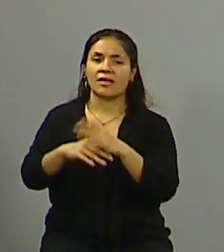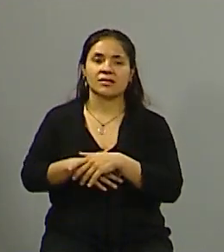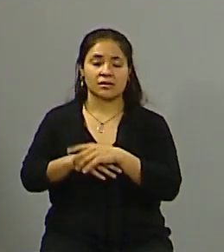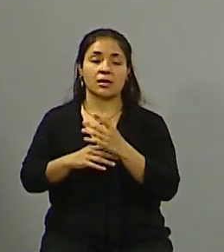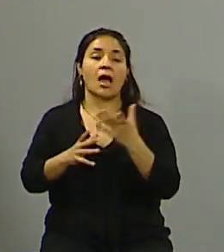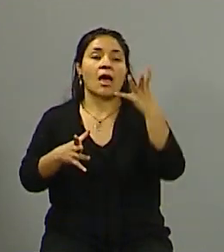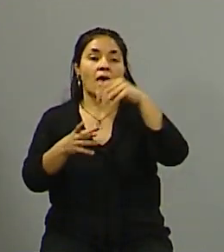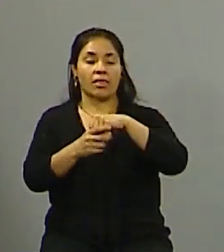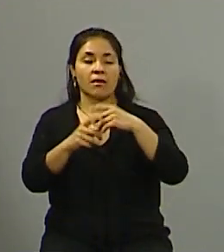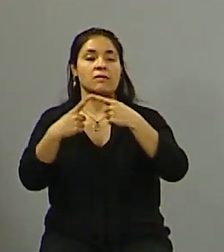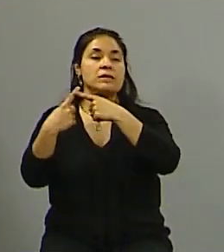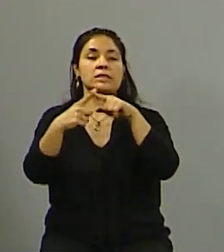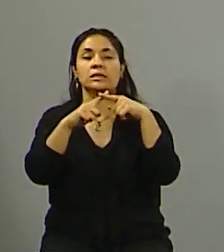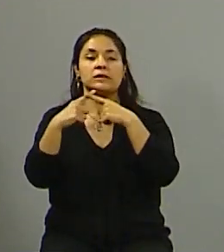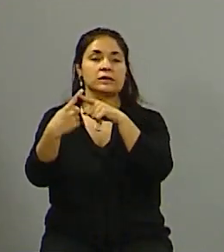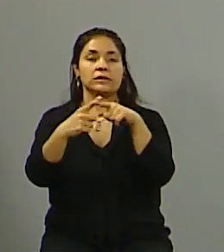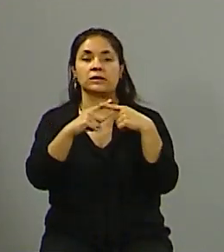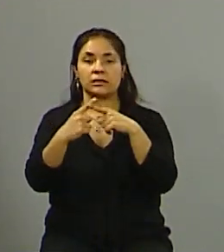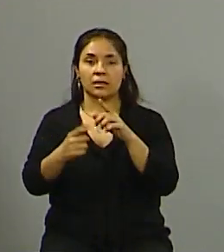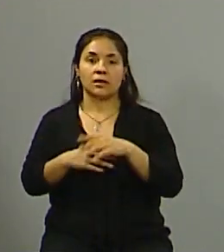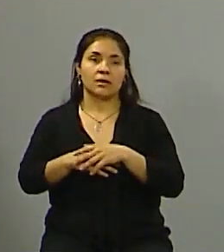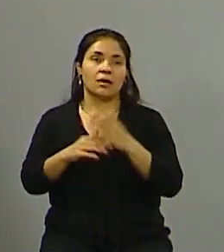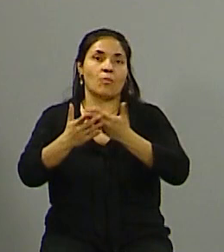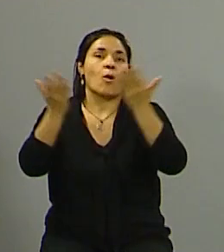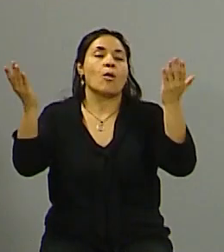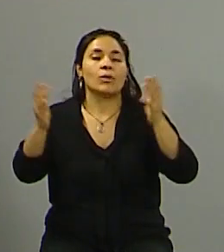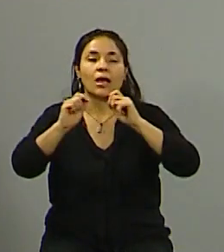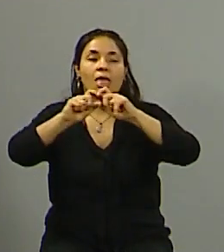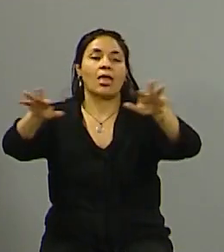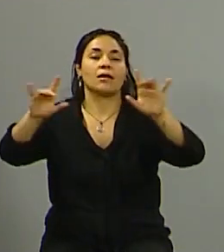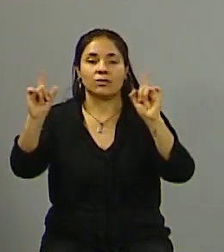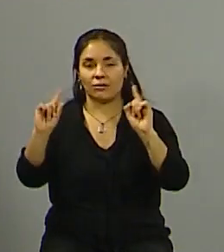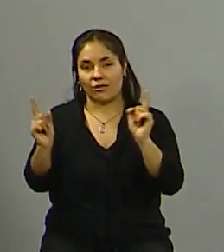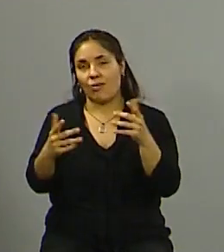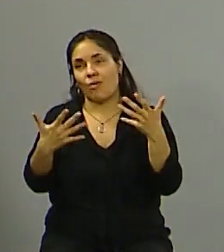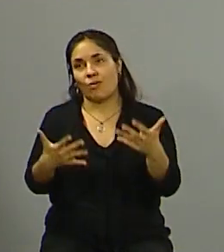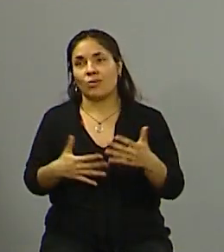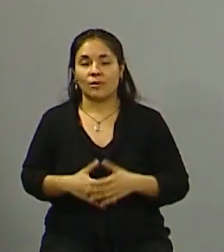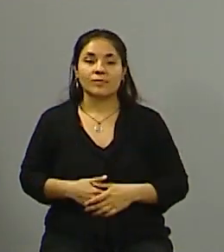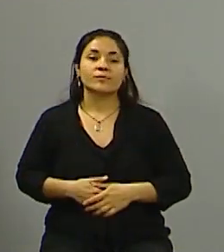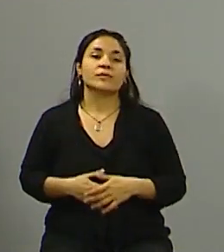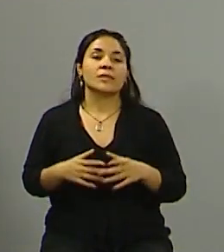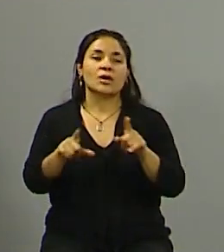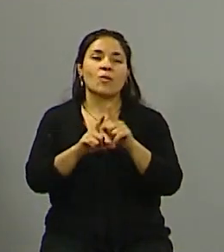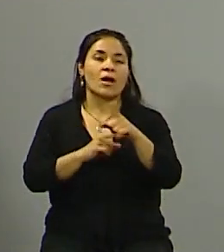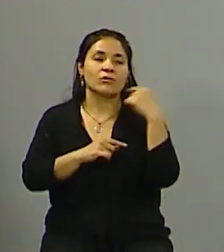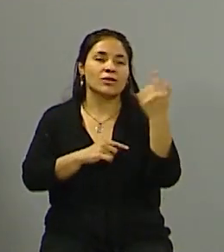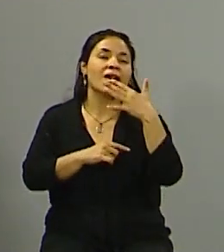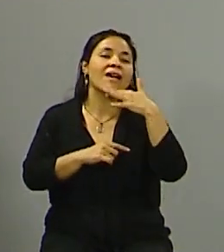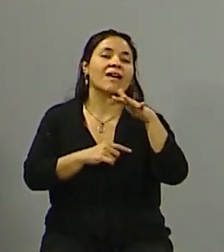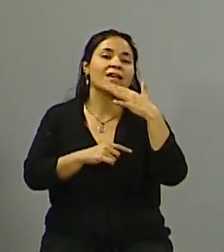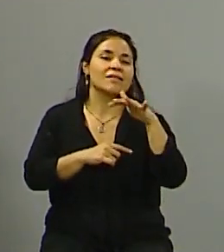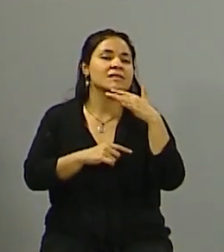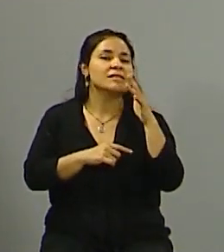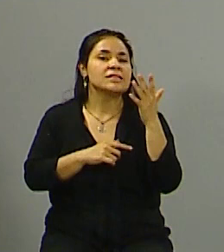internas que bueno no salían afuera la luz por supuesto pero sí nosotros entendíamos que había determinadas